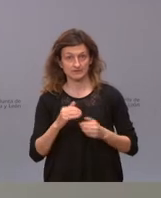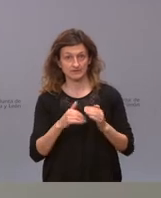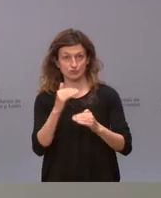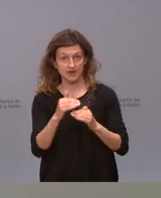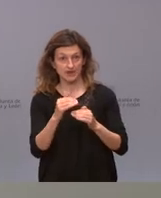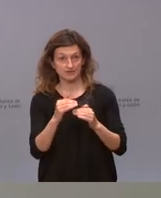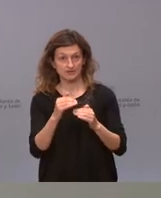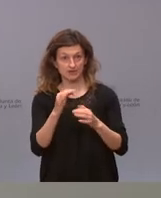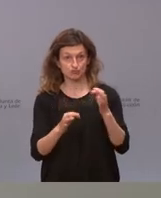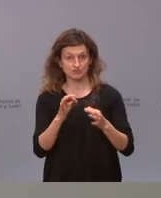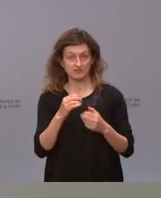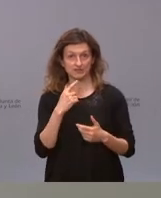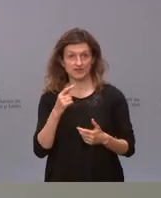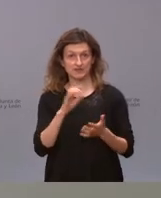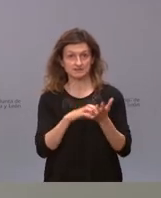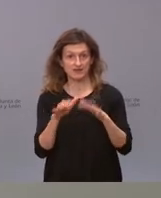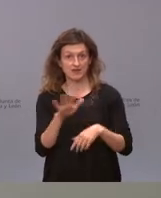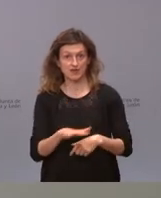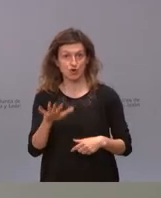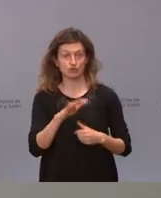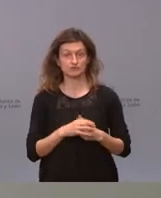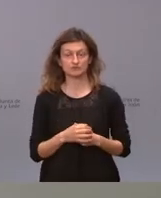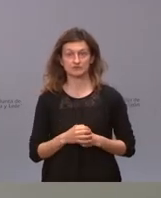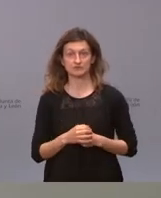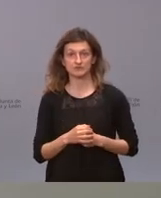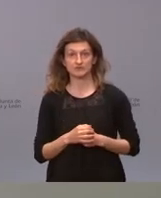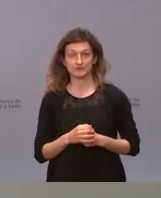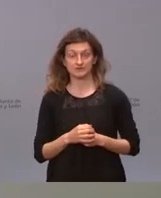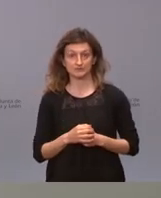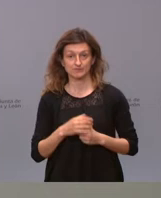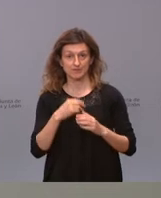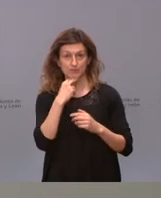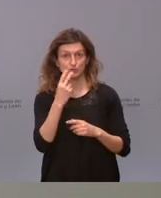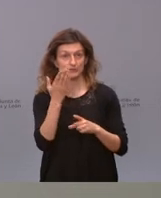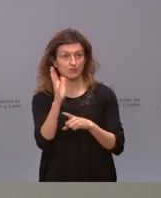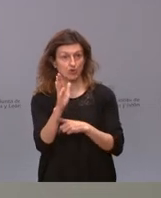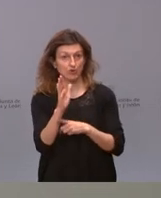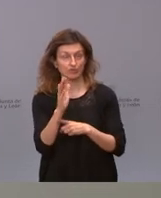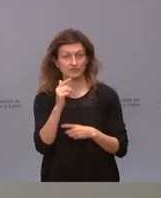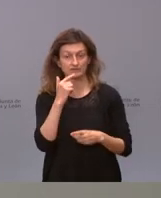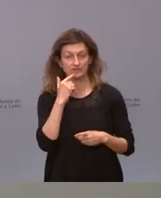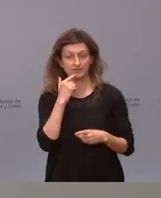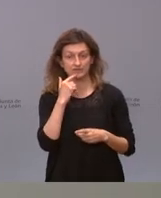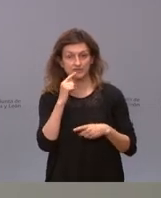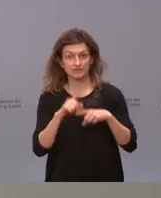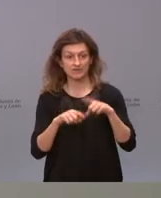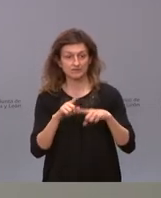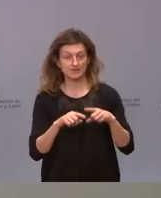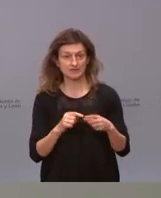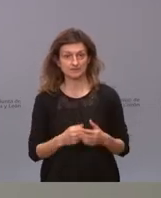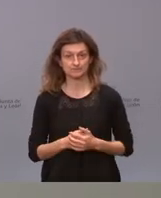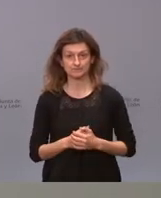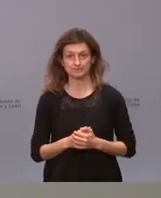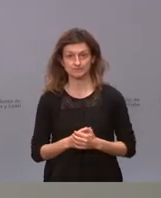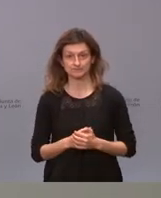León se basará siempre en principio de proporcionalidad que por lo tanto como ha dicho muy bien el portavoz el principio de proporcional tiene dos términos que es la base